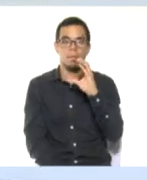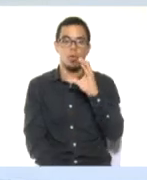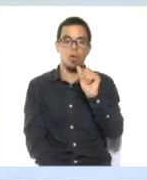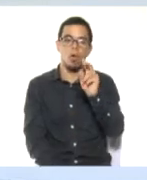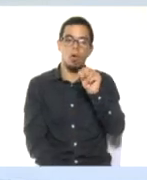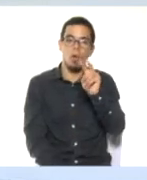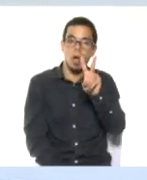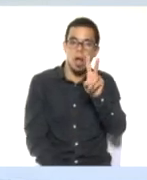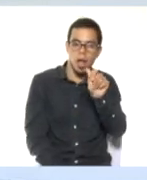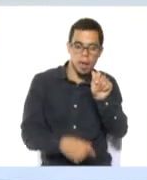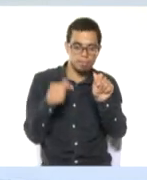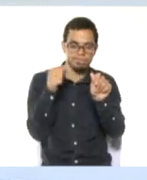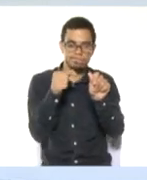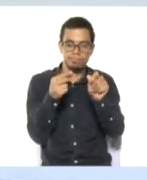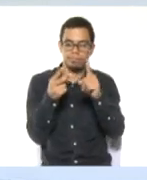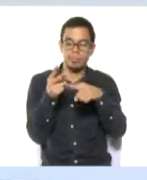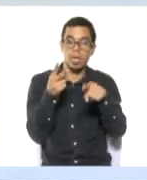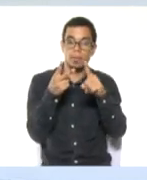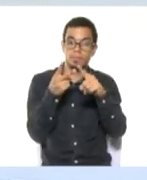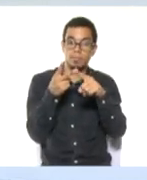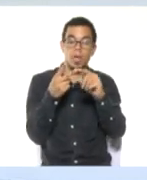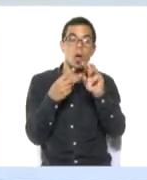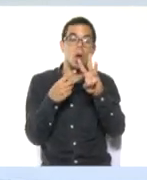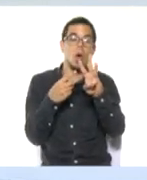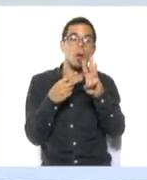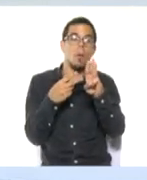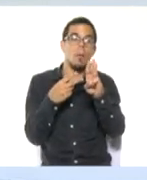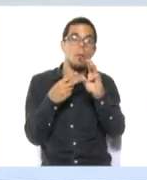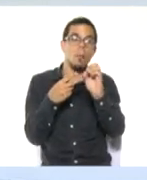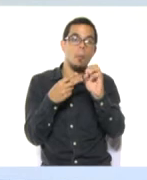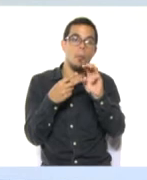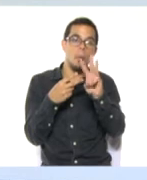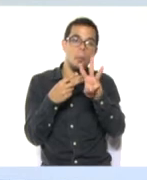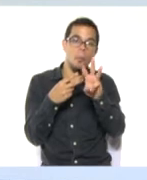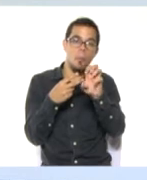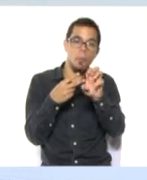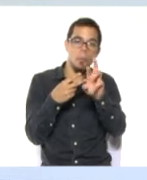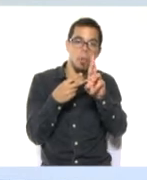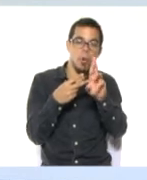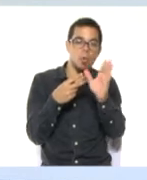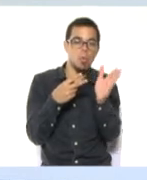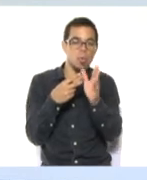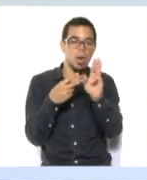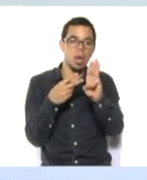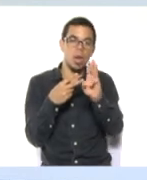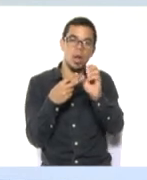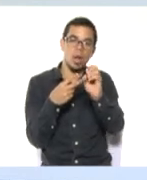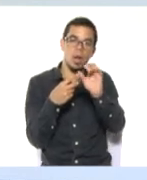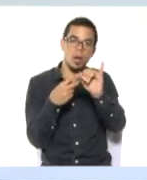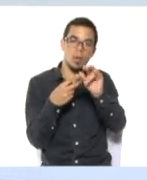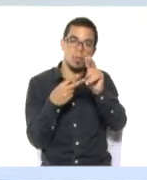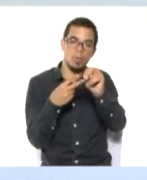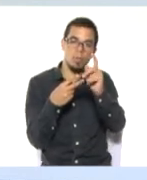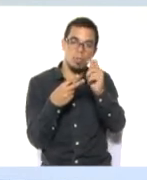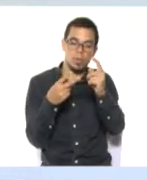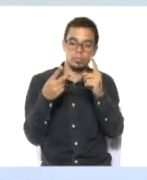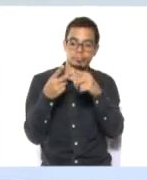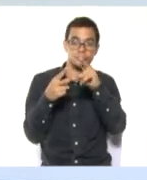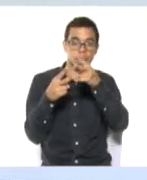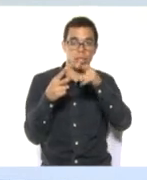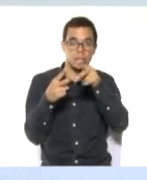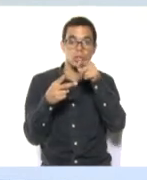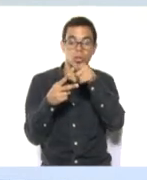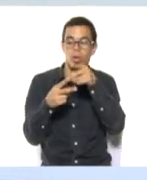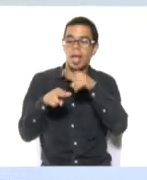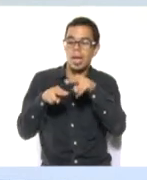tarjetas te permiten múltiples opciones para elaborar tarjetas. Es importante permitir que los niños y niñas jueguen con esas opciones y puedan